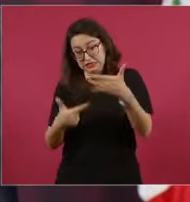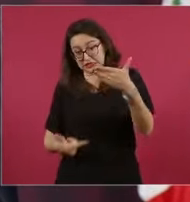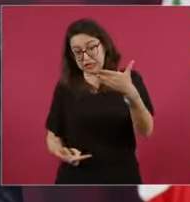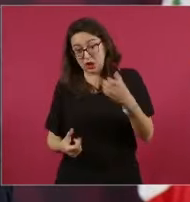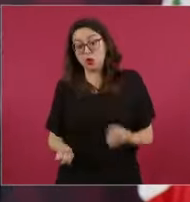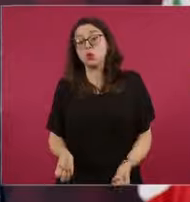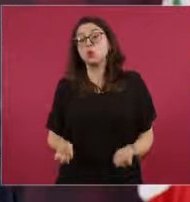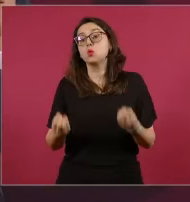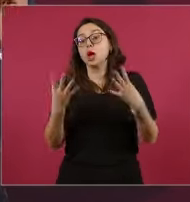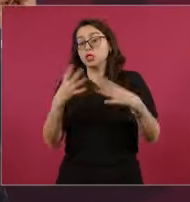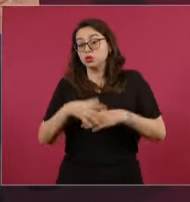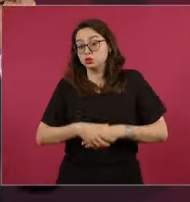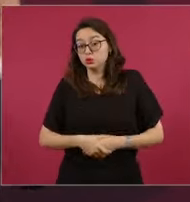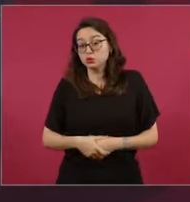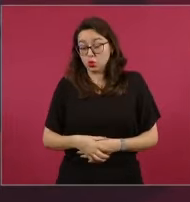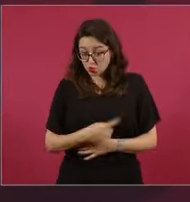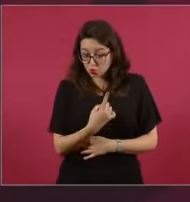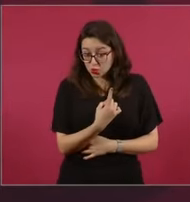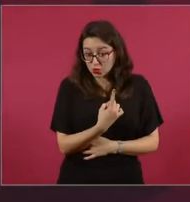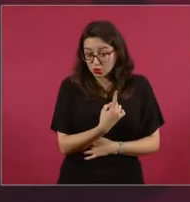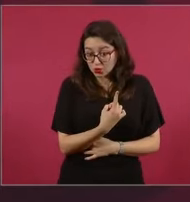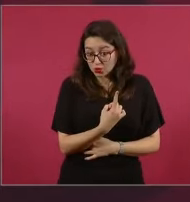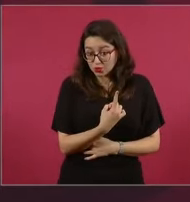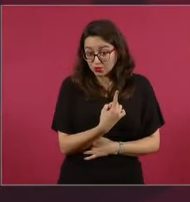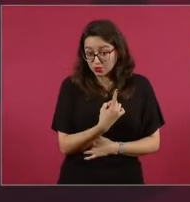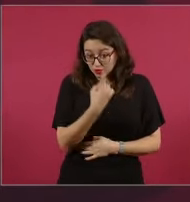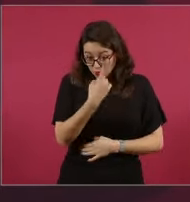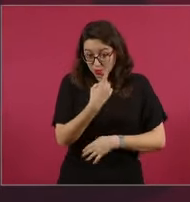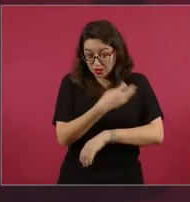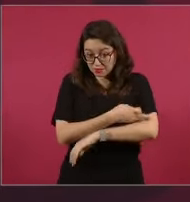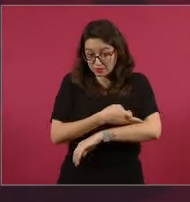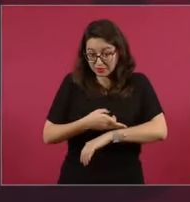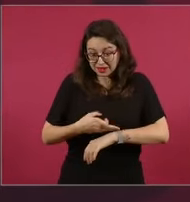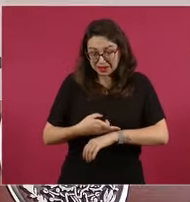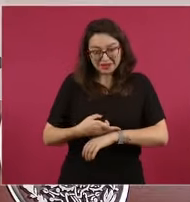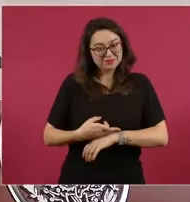ya no hay uno o una familia,